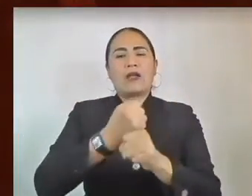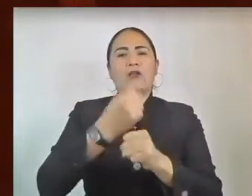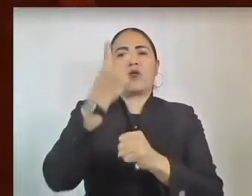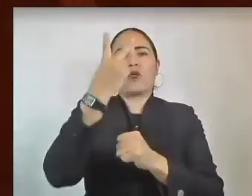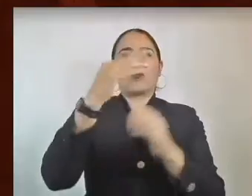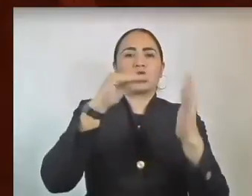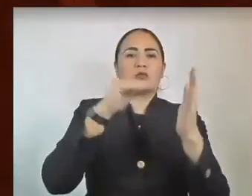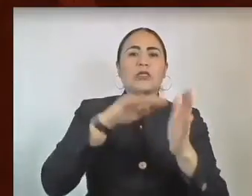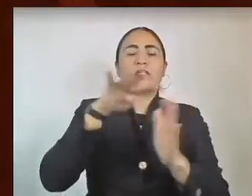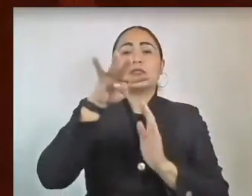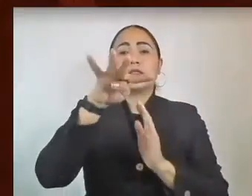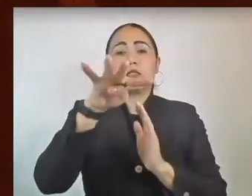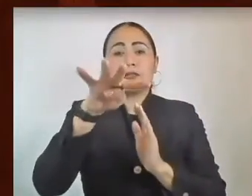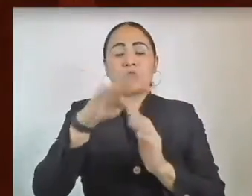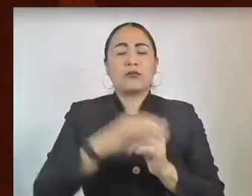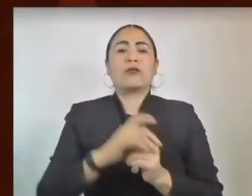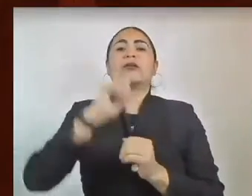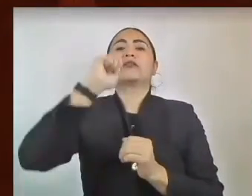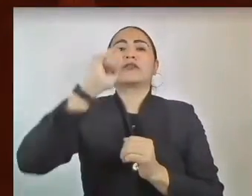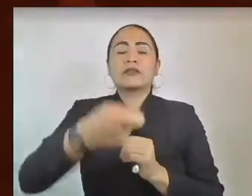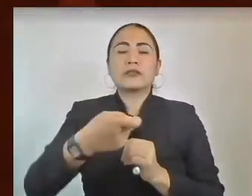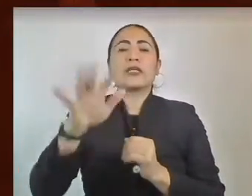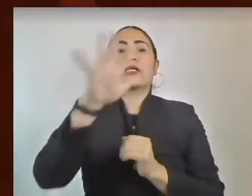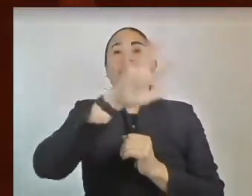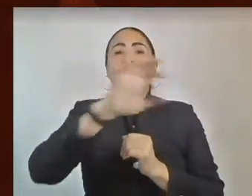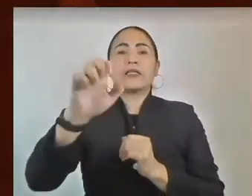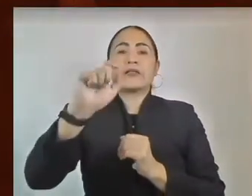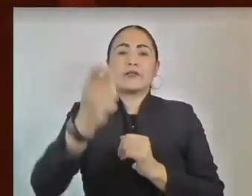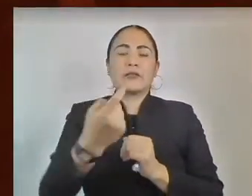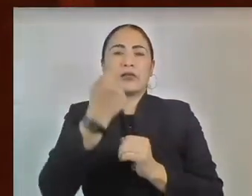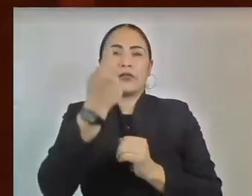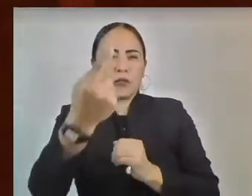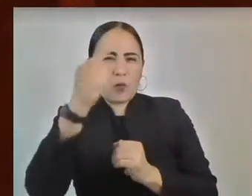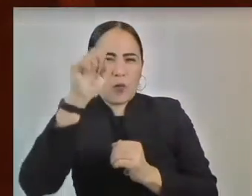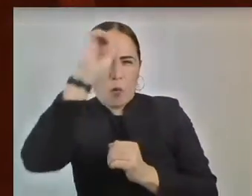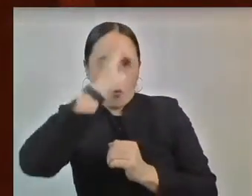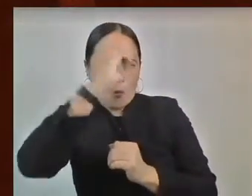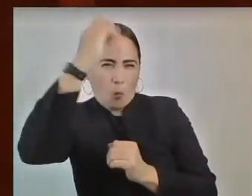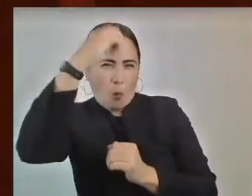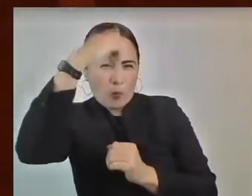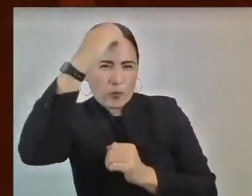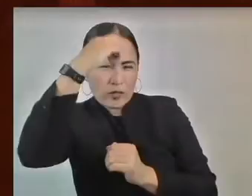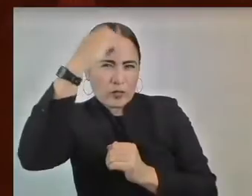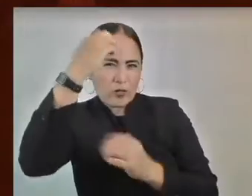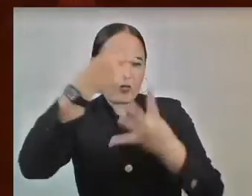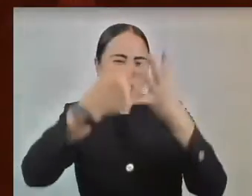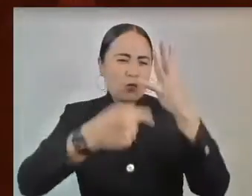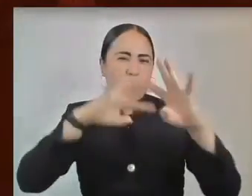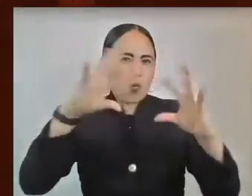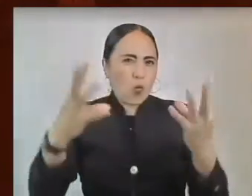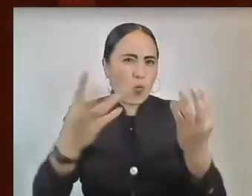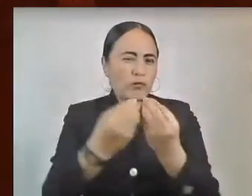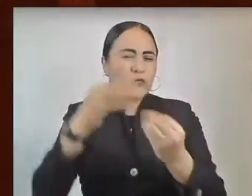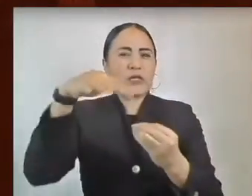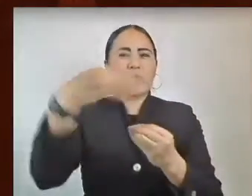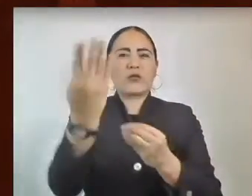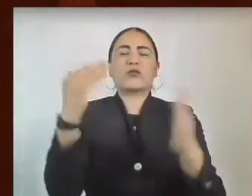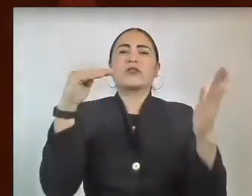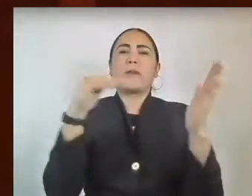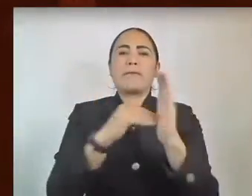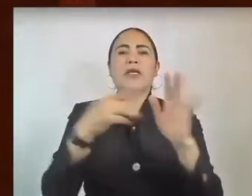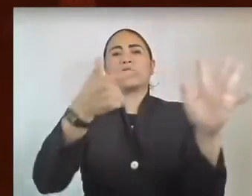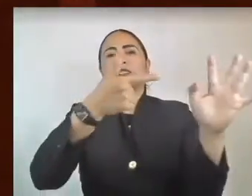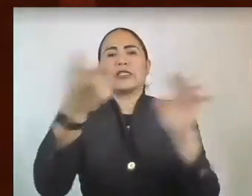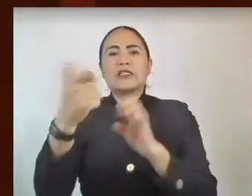el cual arrojó 521 observaciones por un monto total de 14 mil 713